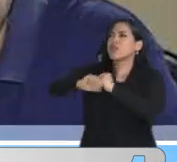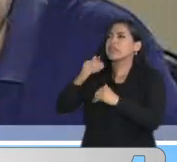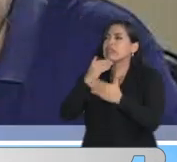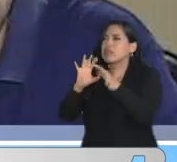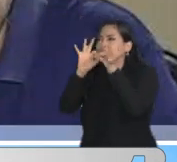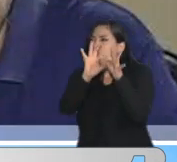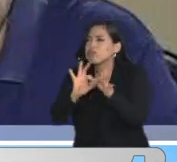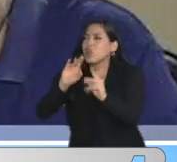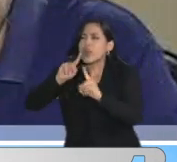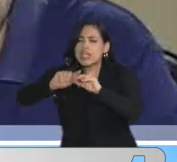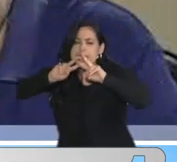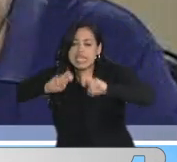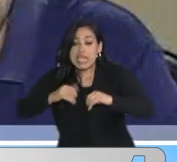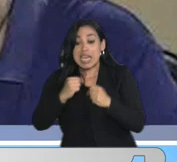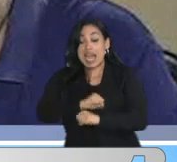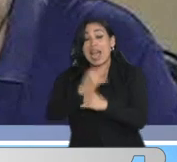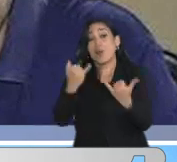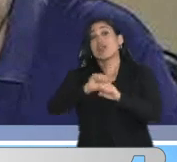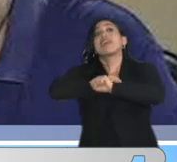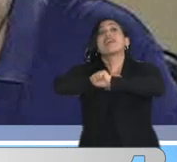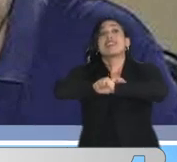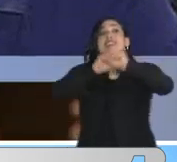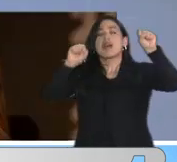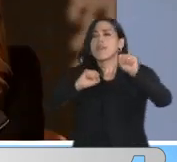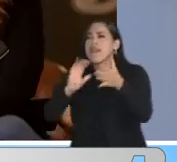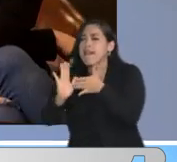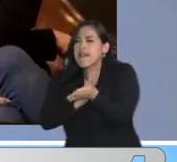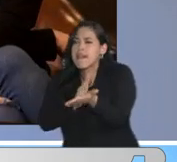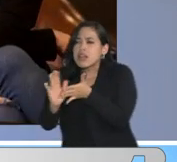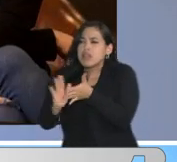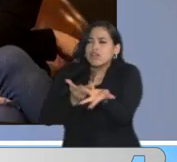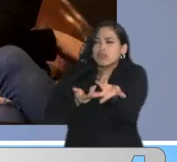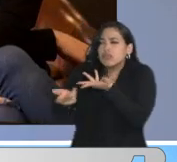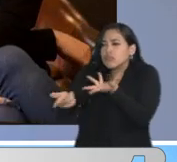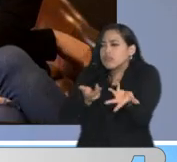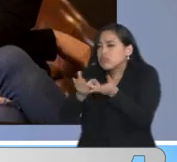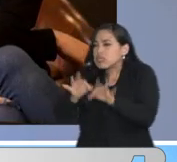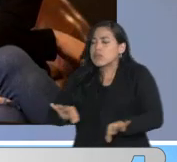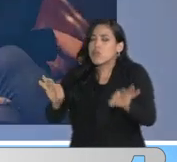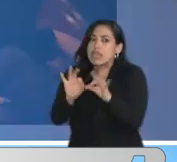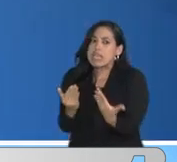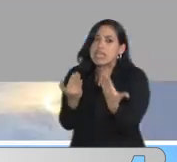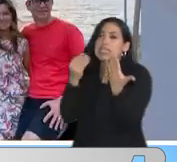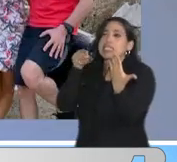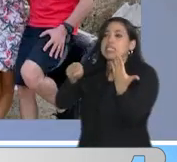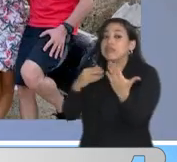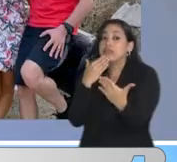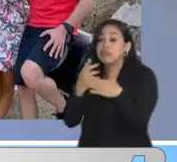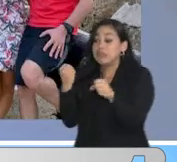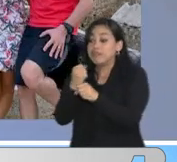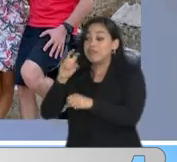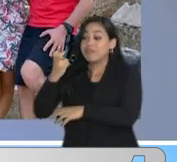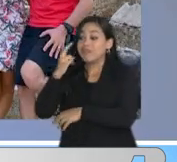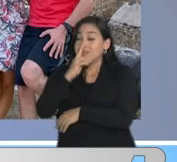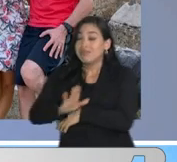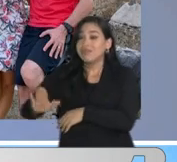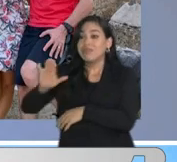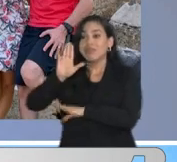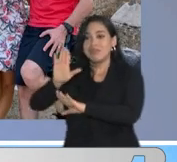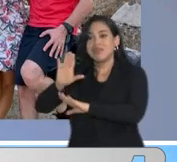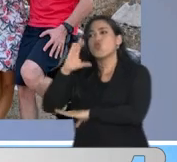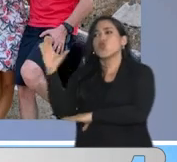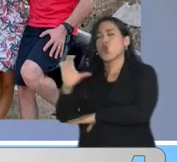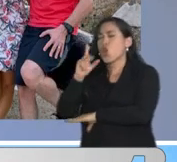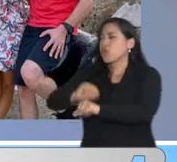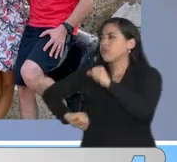Esta mañana tuvimos una mesa de trabajo donde estuvimos intercambiando información muy importante. Agradecemos el trabajo de la Fiscalía General de